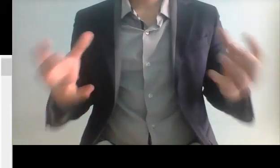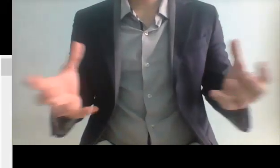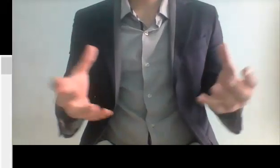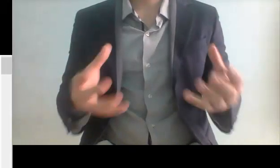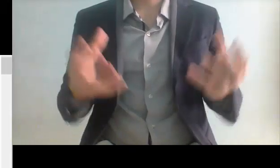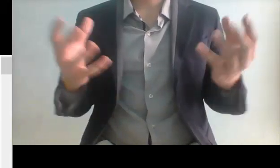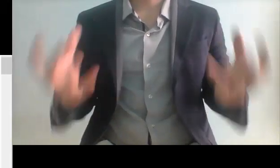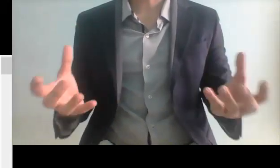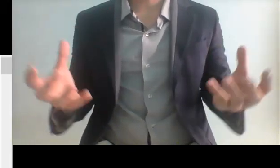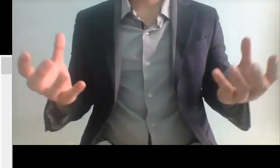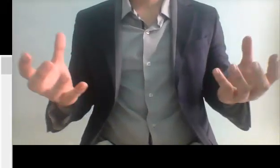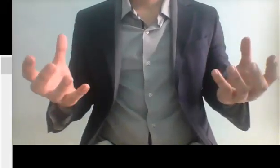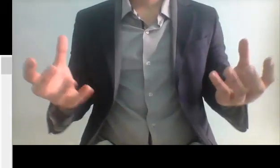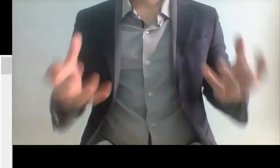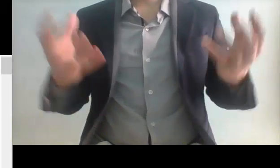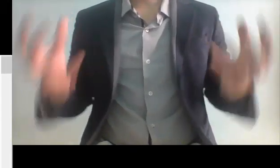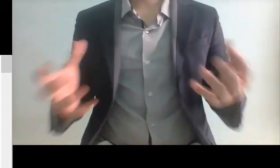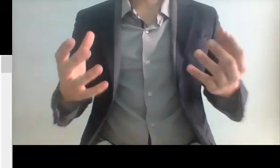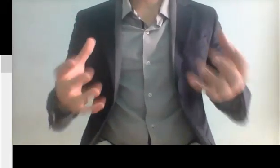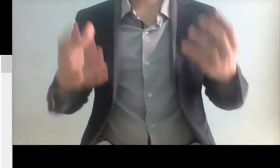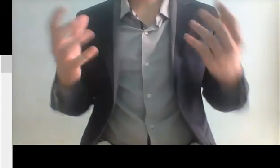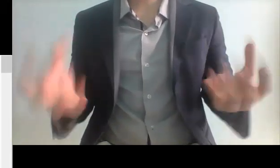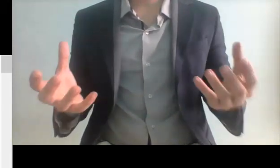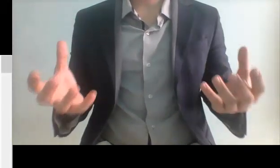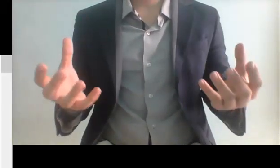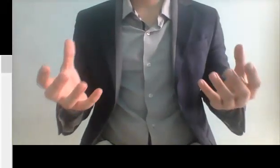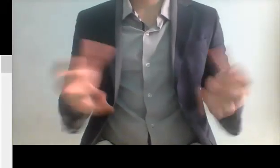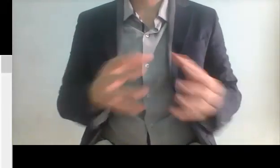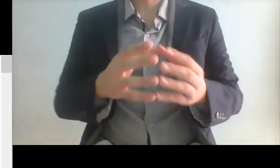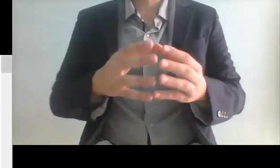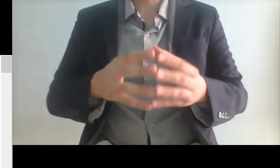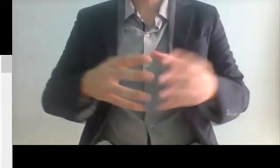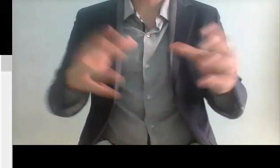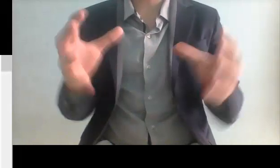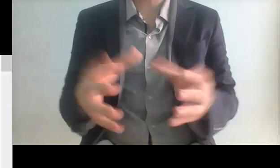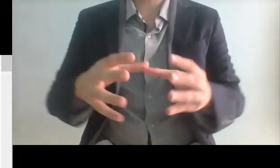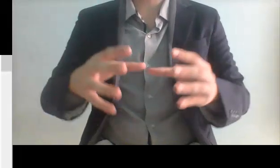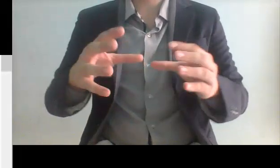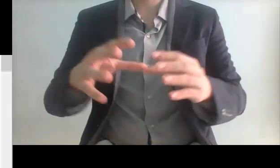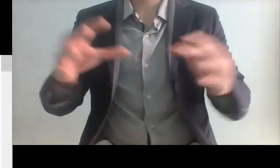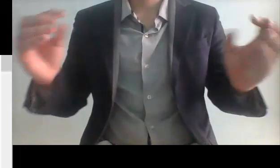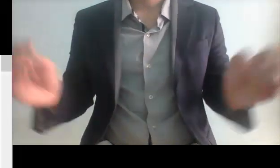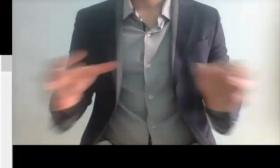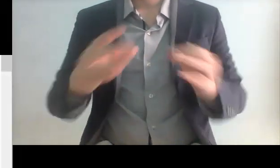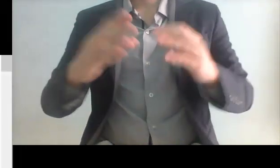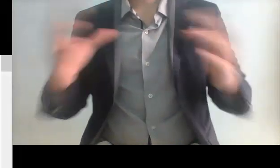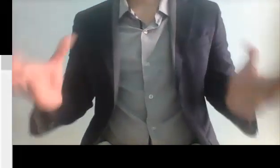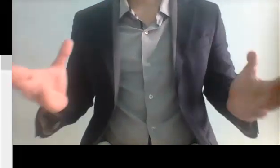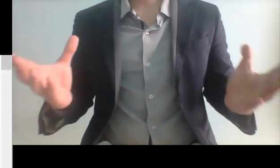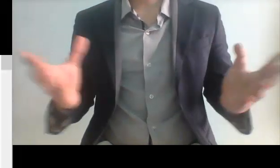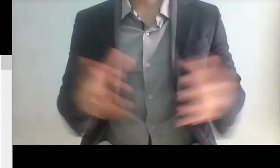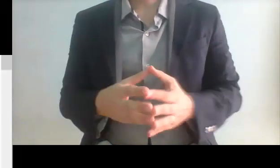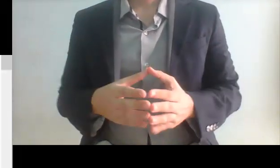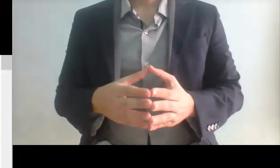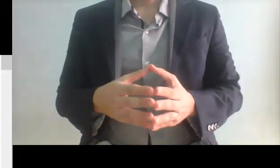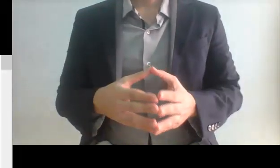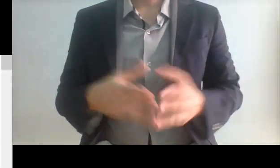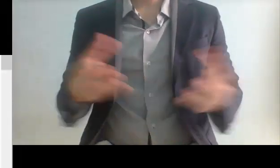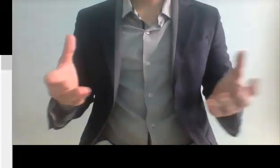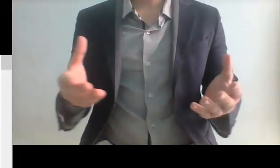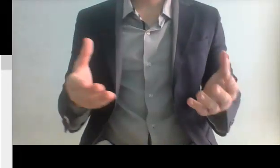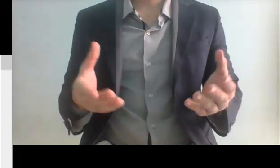lo que están haciendo como saben que los Oya va a abrir la boca y les va a pegar a todos en su ya sabemos Anke